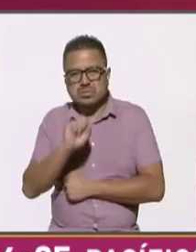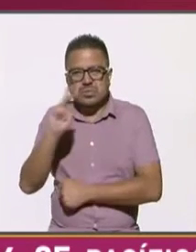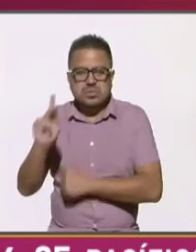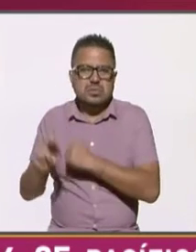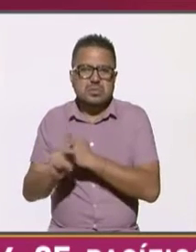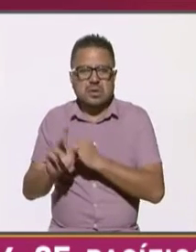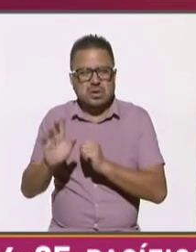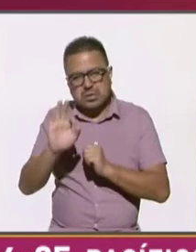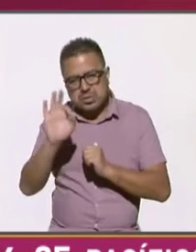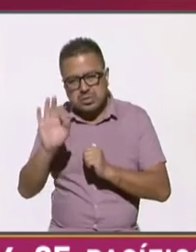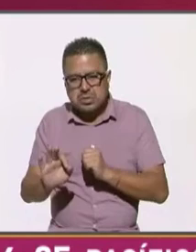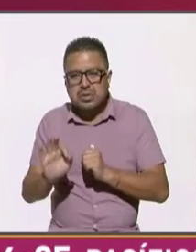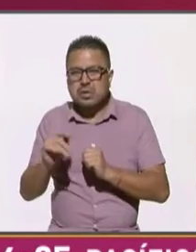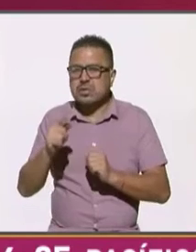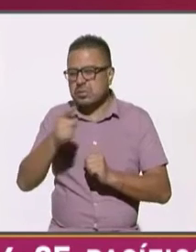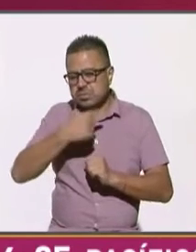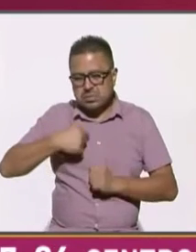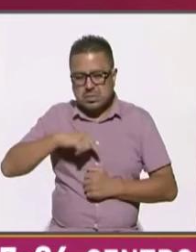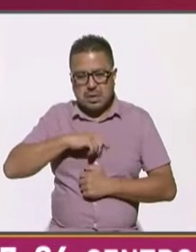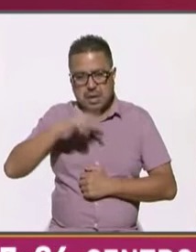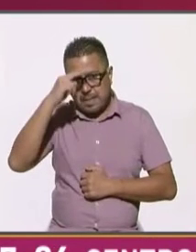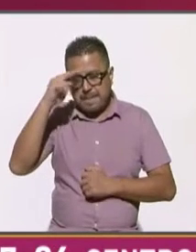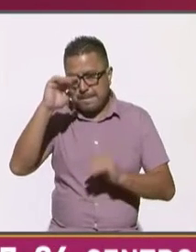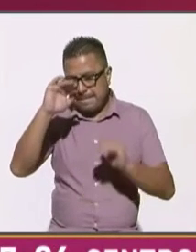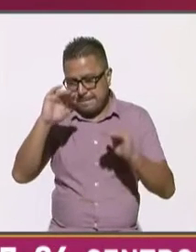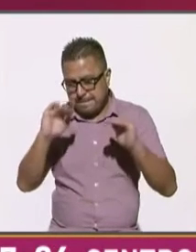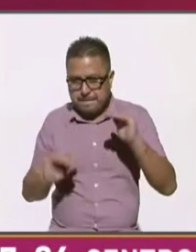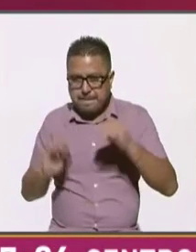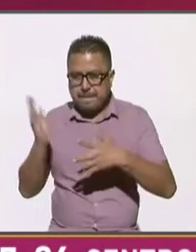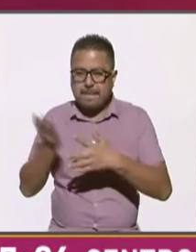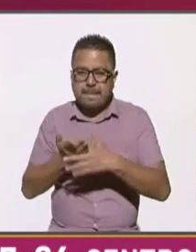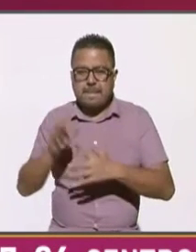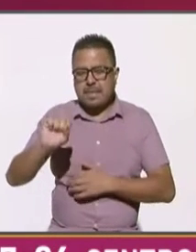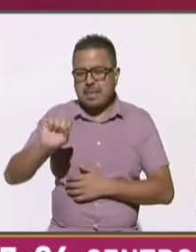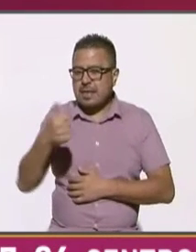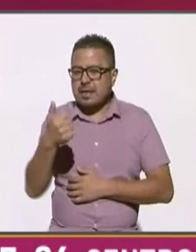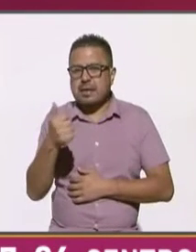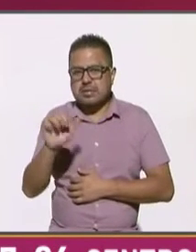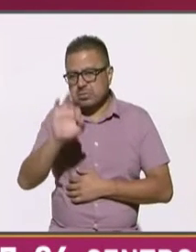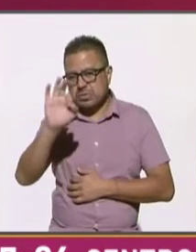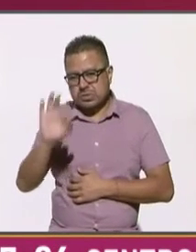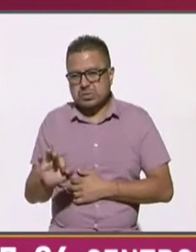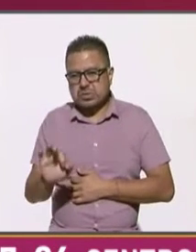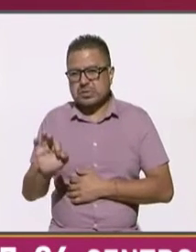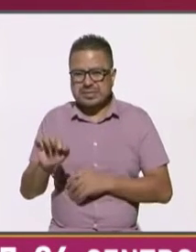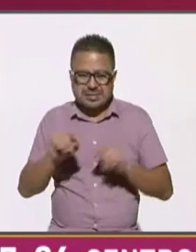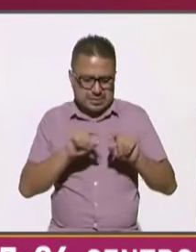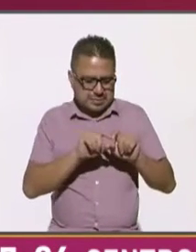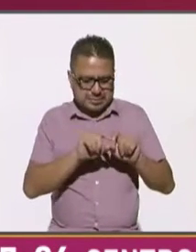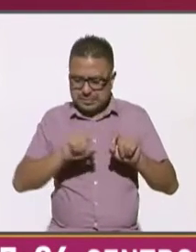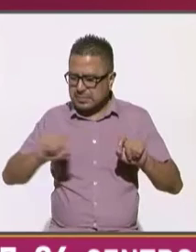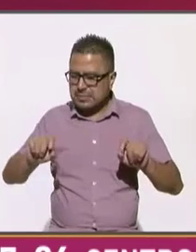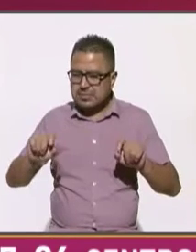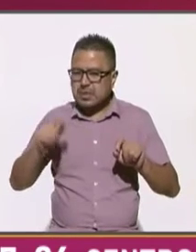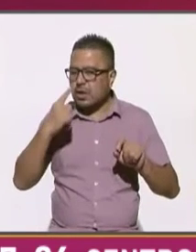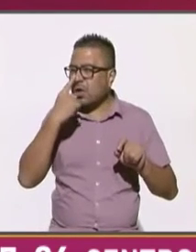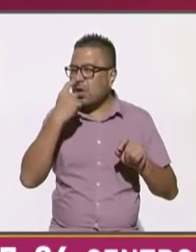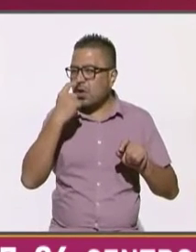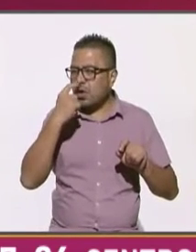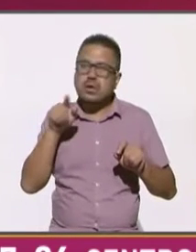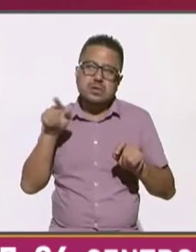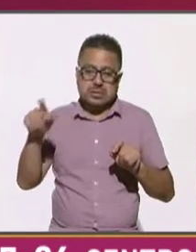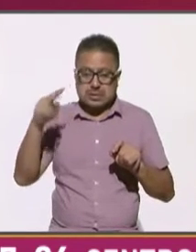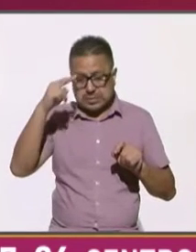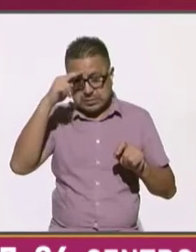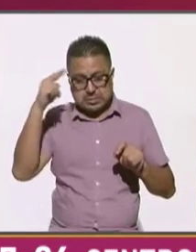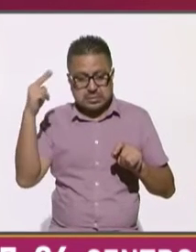nosotros estamos por debajo de la media 66 por ciento y es esa línea esa barra que ves en rojo eso